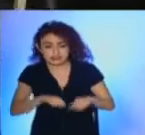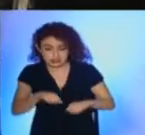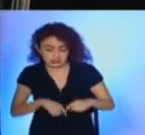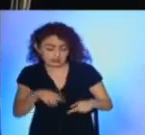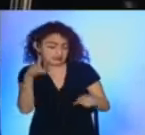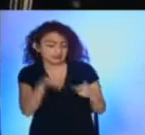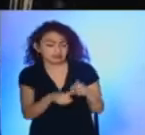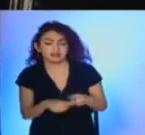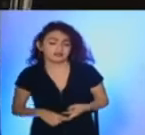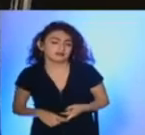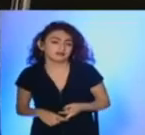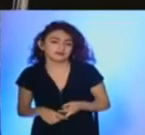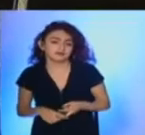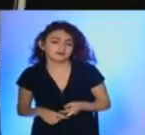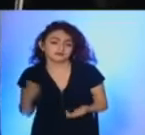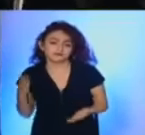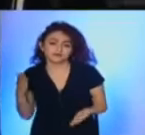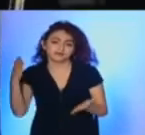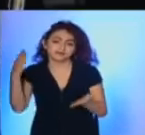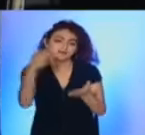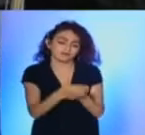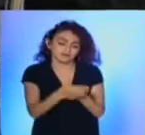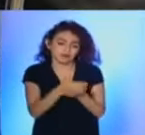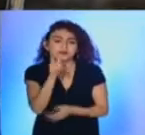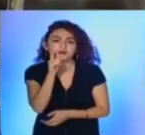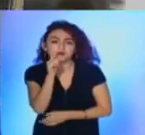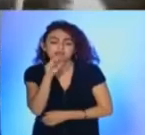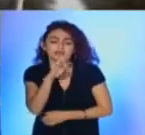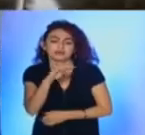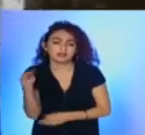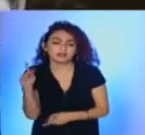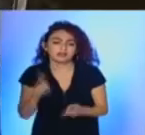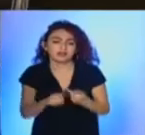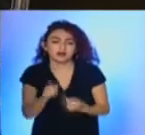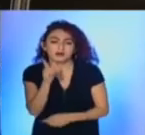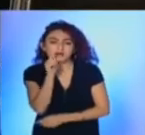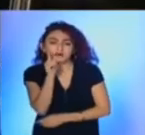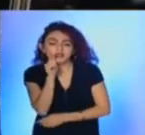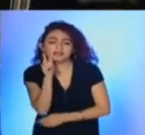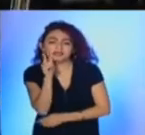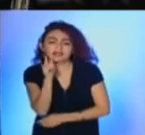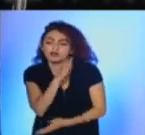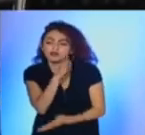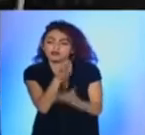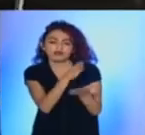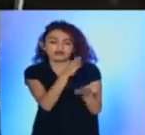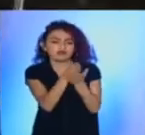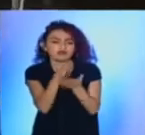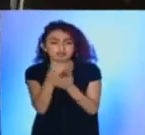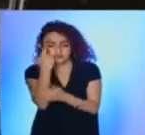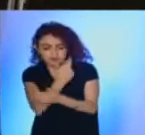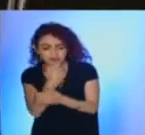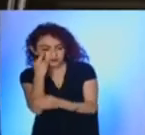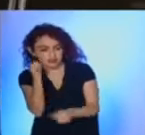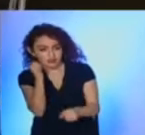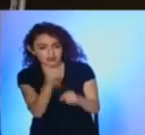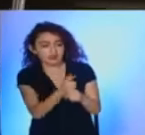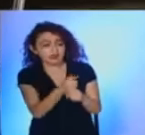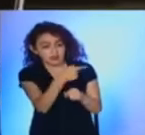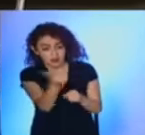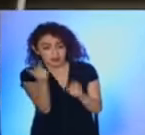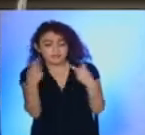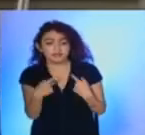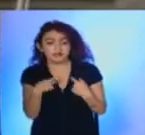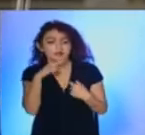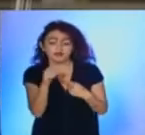y derivado de eso pues van a acudir la policía michoacán las policías para invitar a